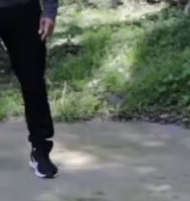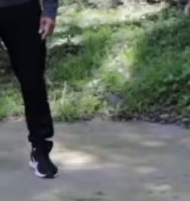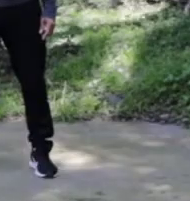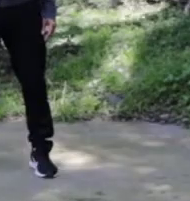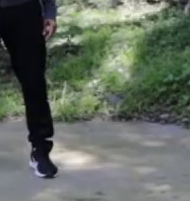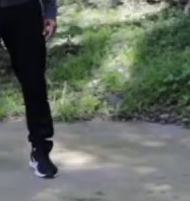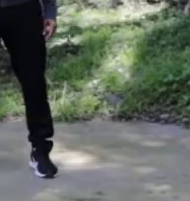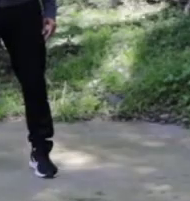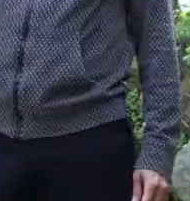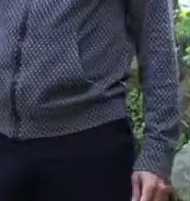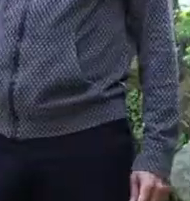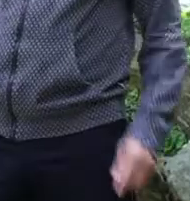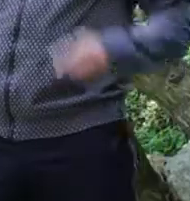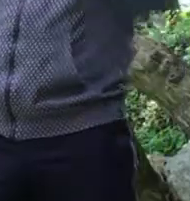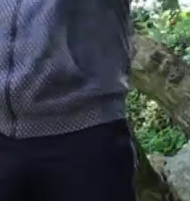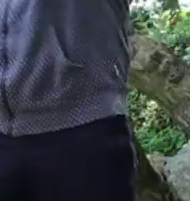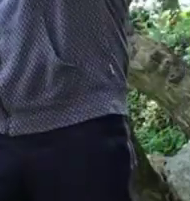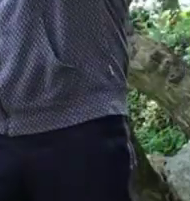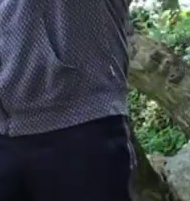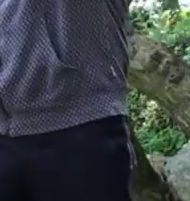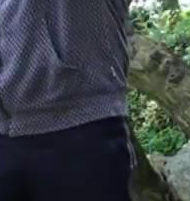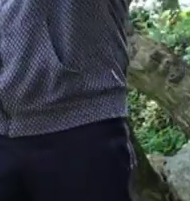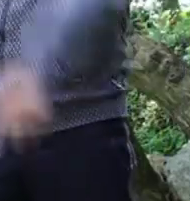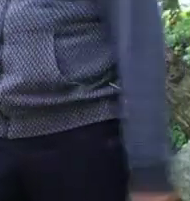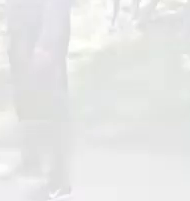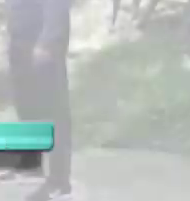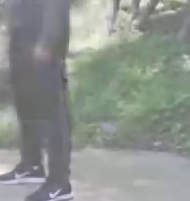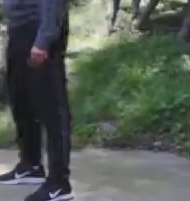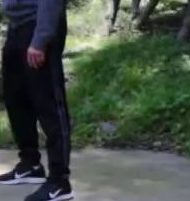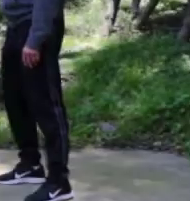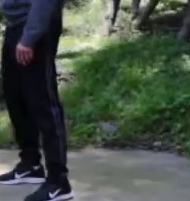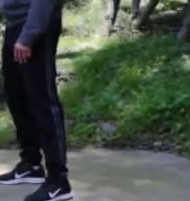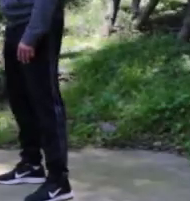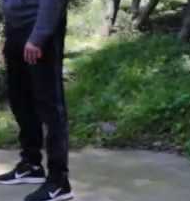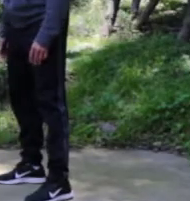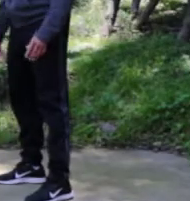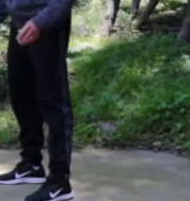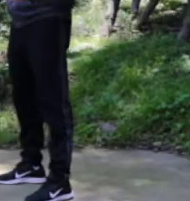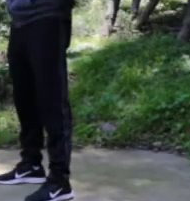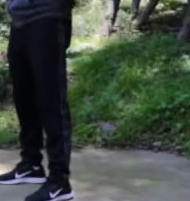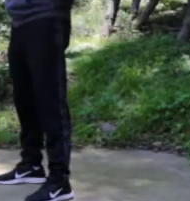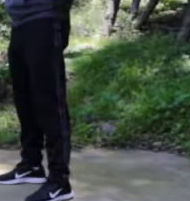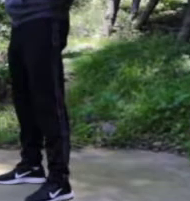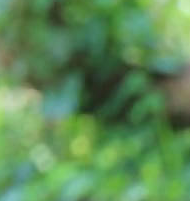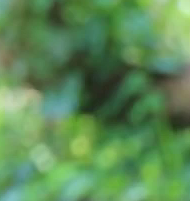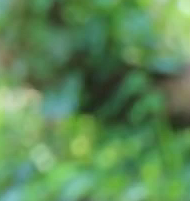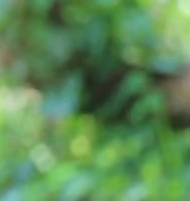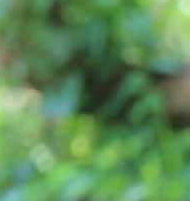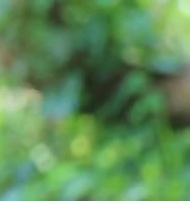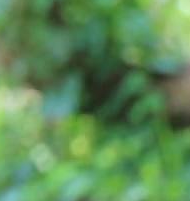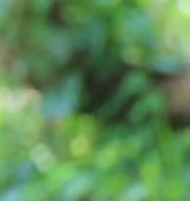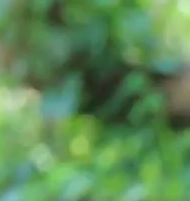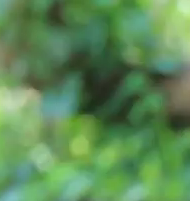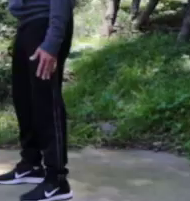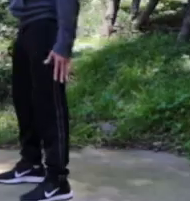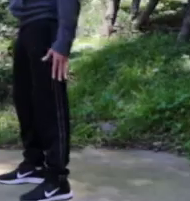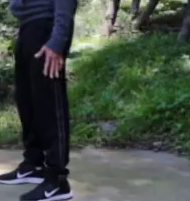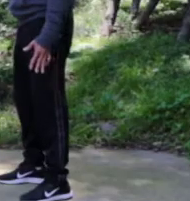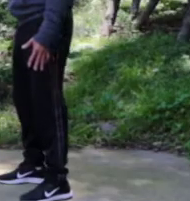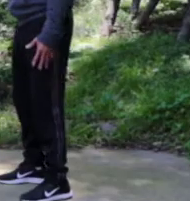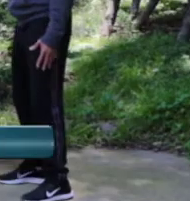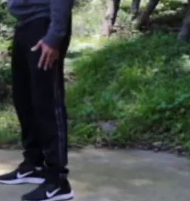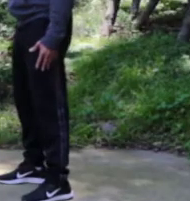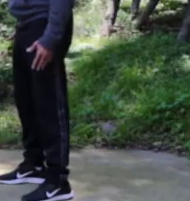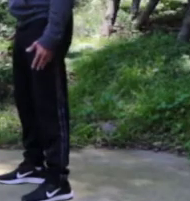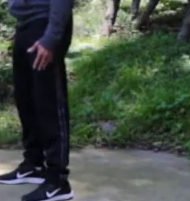Recuerda, entre clase y clase, activa tu cuerpo. En esta ocasión vamos a trabajar el tríceps. Vamos a